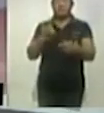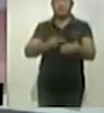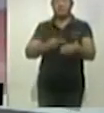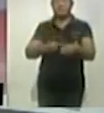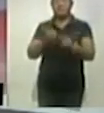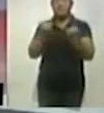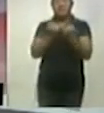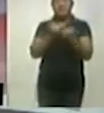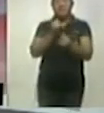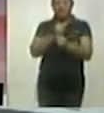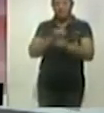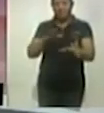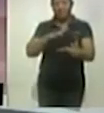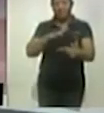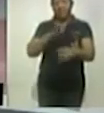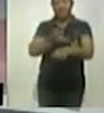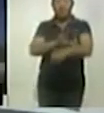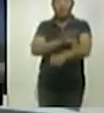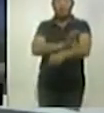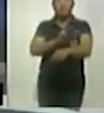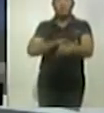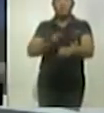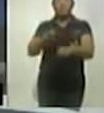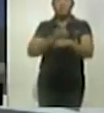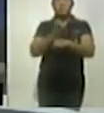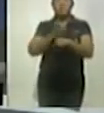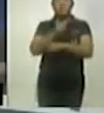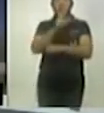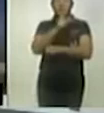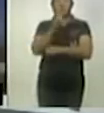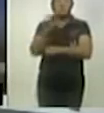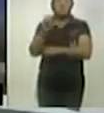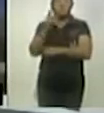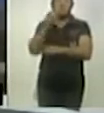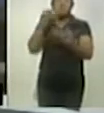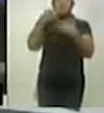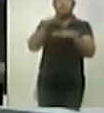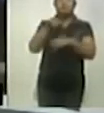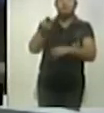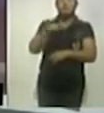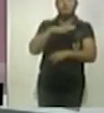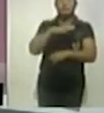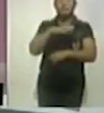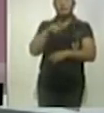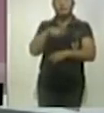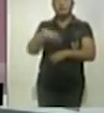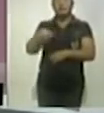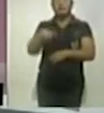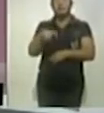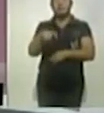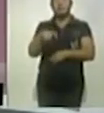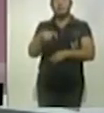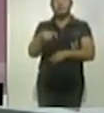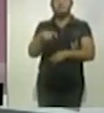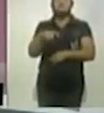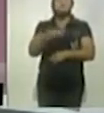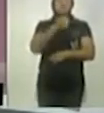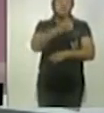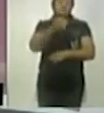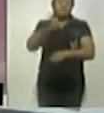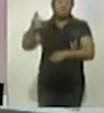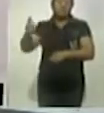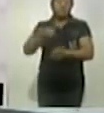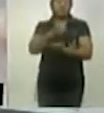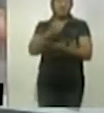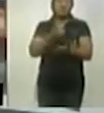de que la coordinación estatal de protección civil sobre las acciones operativas de verificación que se aplican en las entidades, por supuesto en Tlaxcala, en